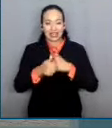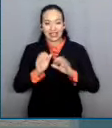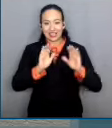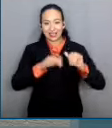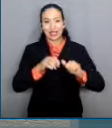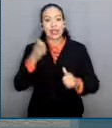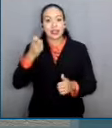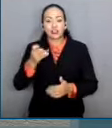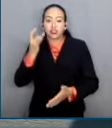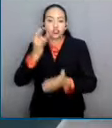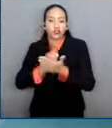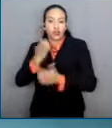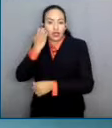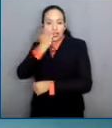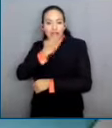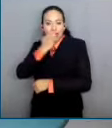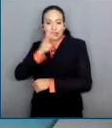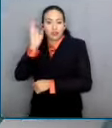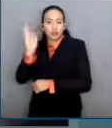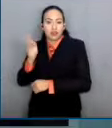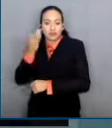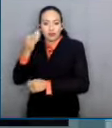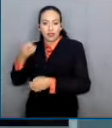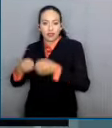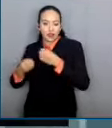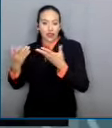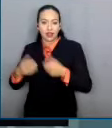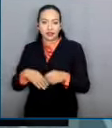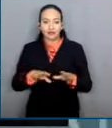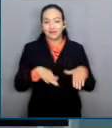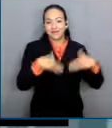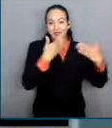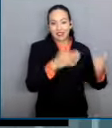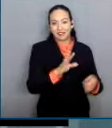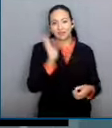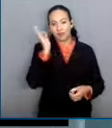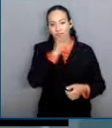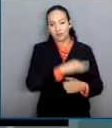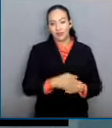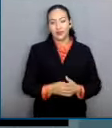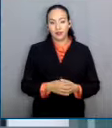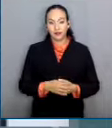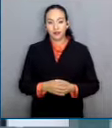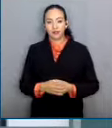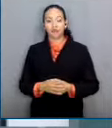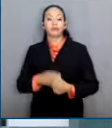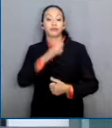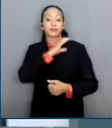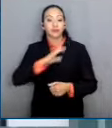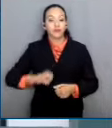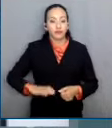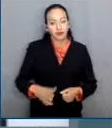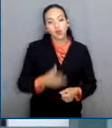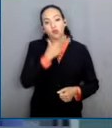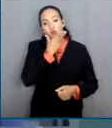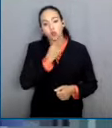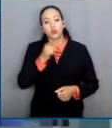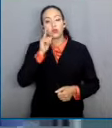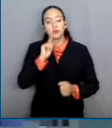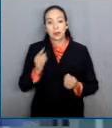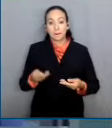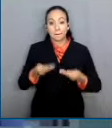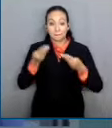Escuela Federal de Formación Judicial. Las y el candidato presidencial no han presentado propuestas para